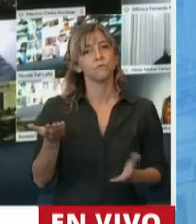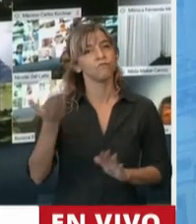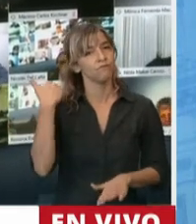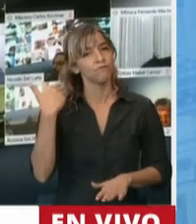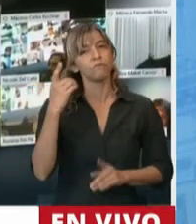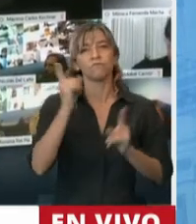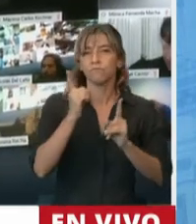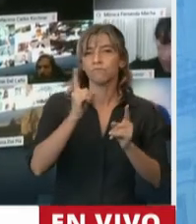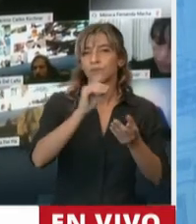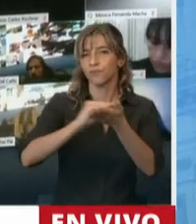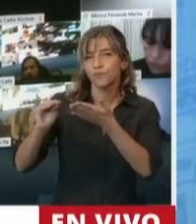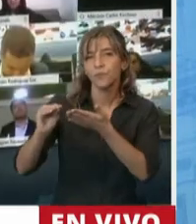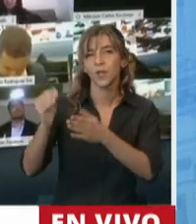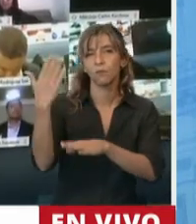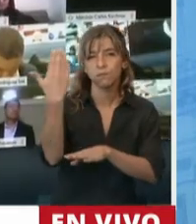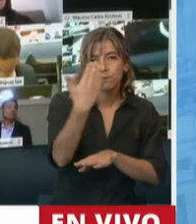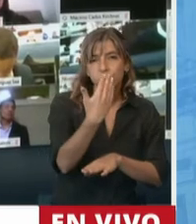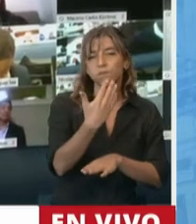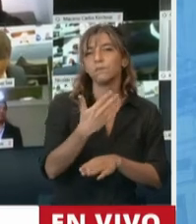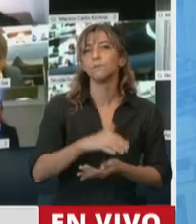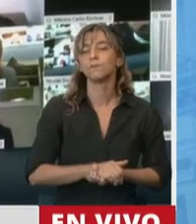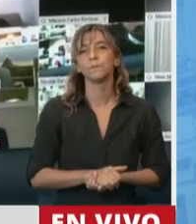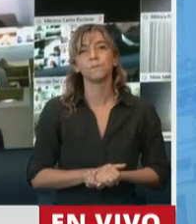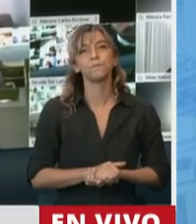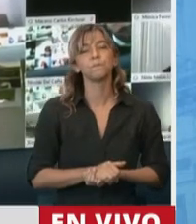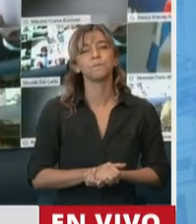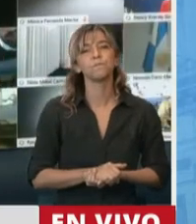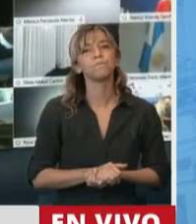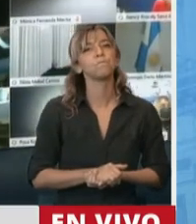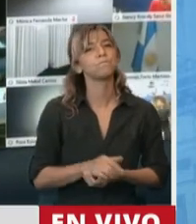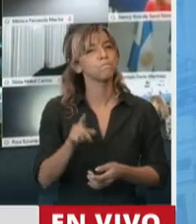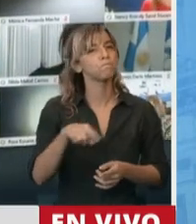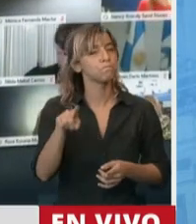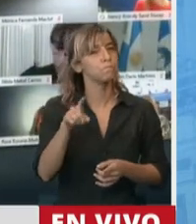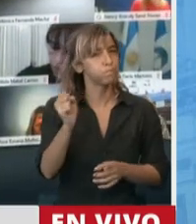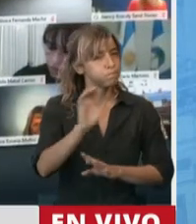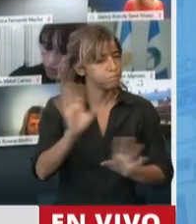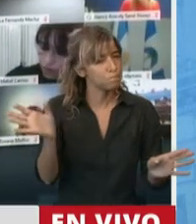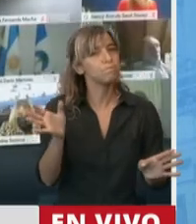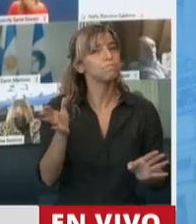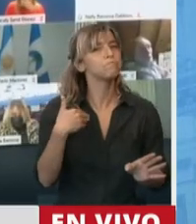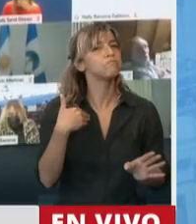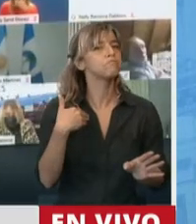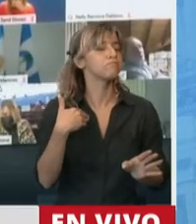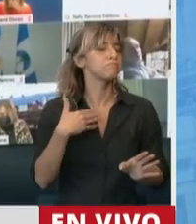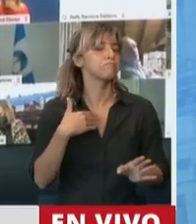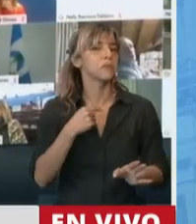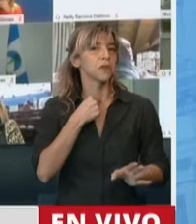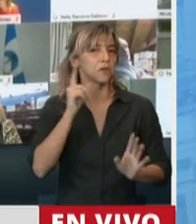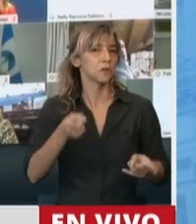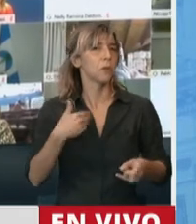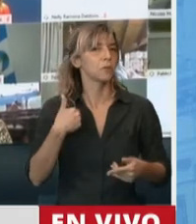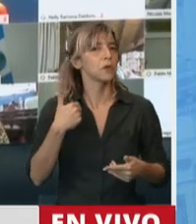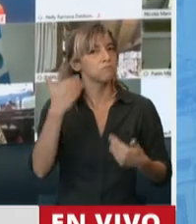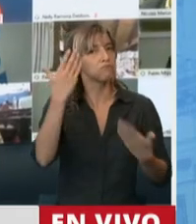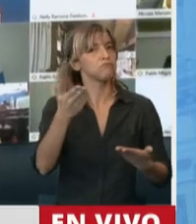hicieron los diputados y diputadas propinantes, destacar el trabajo de la comisión, porque realmente